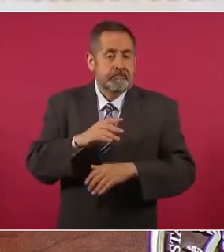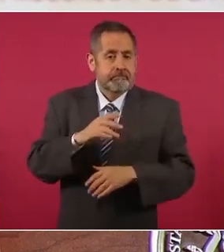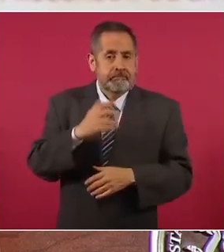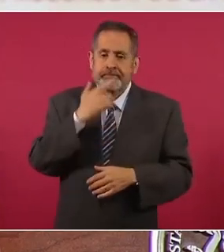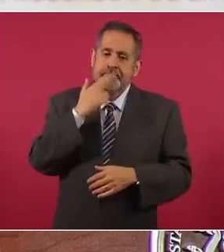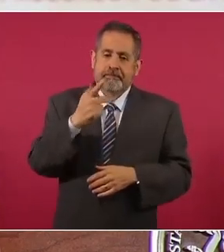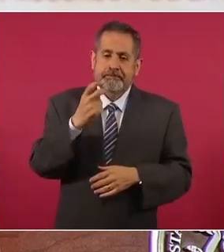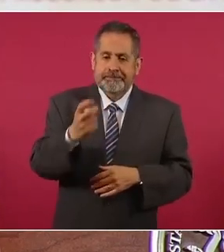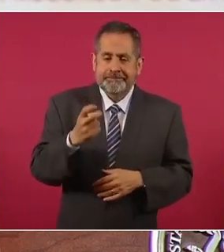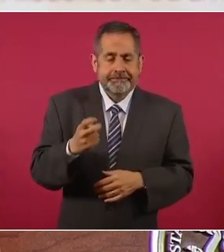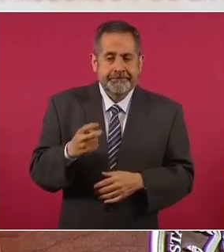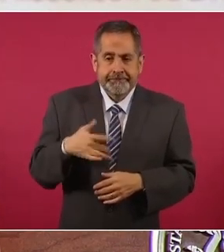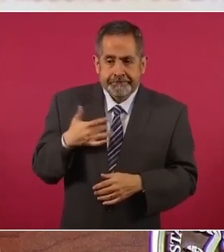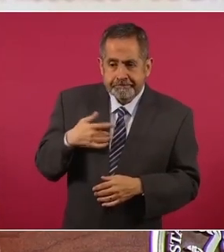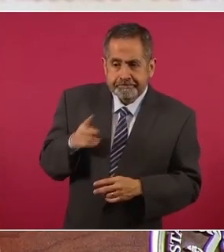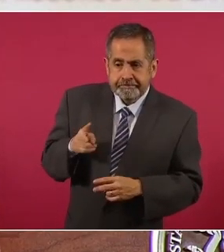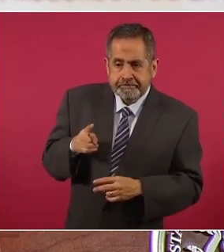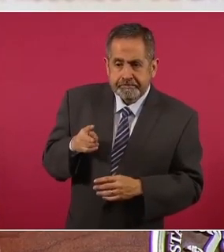frutos,